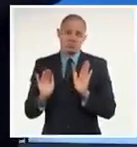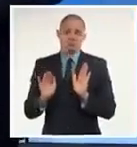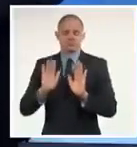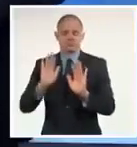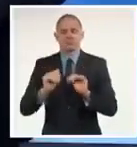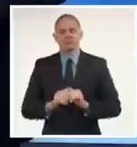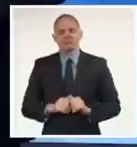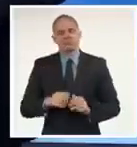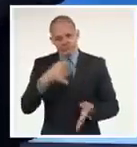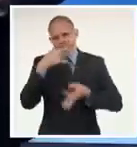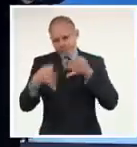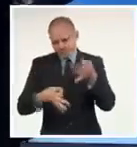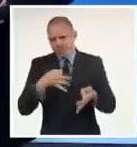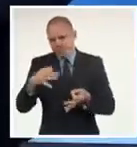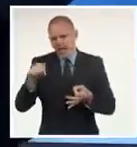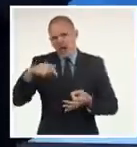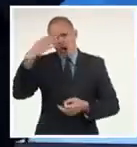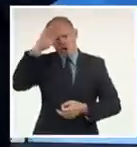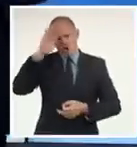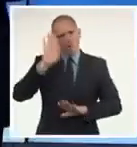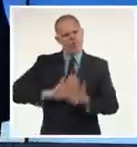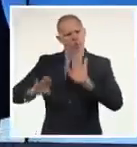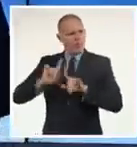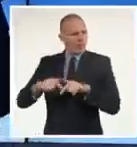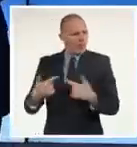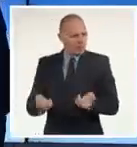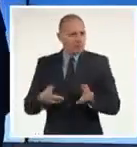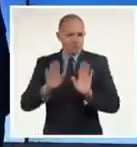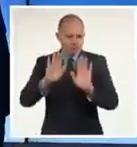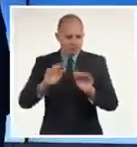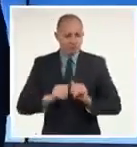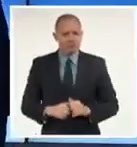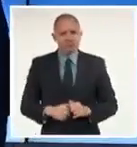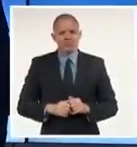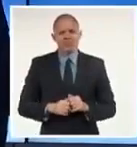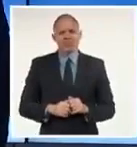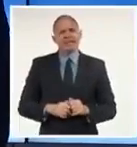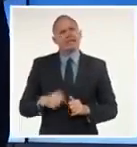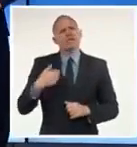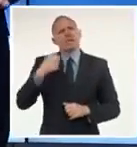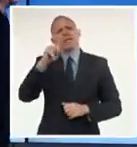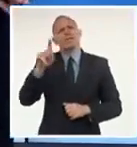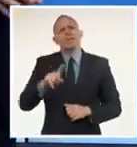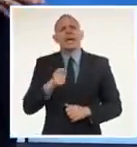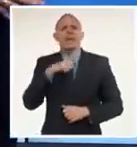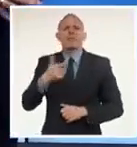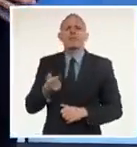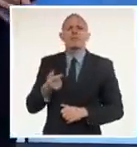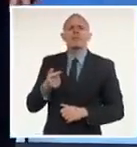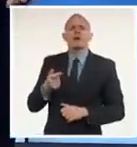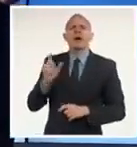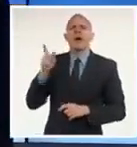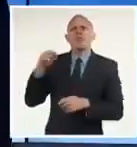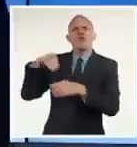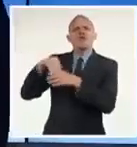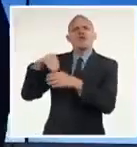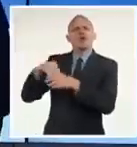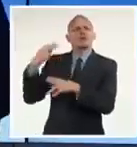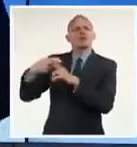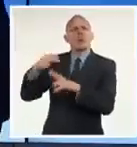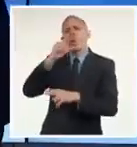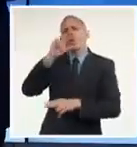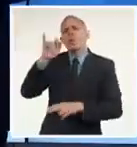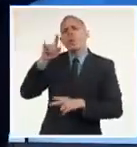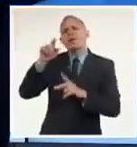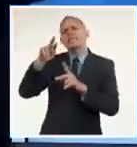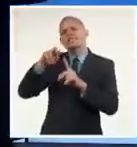imprescindible mostrar algunos antecedentes. ¿Por qué el fondo buitre no es acreedor? Cuando el país